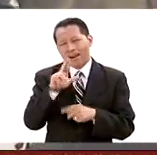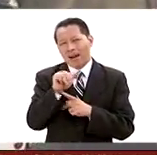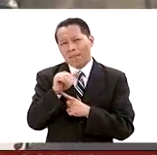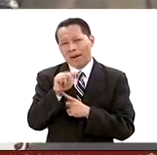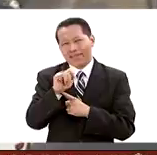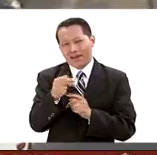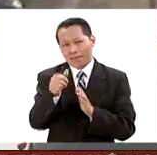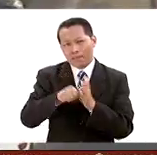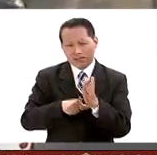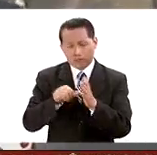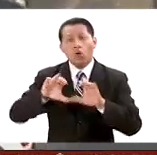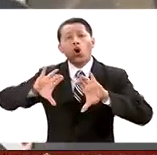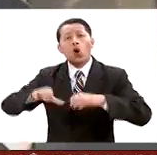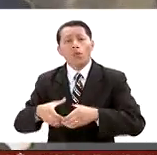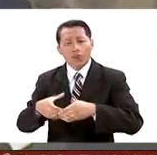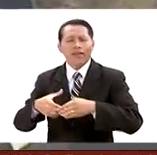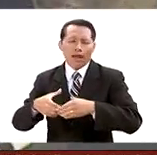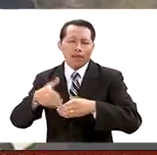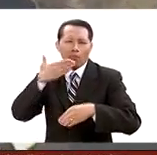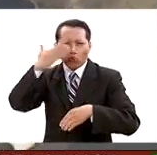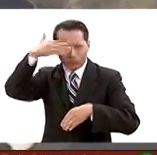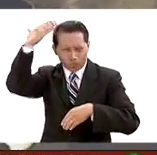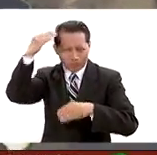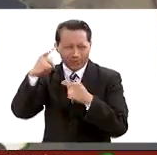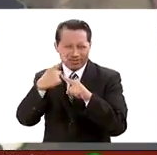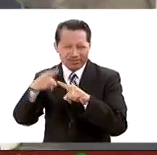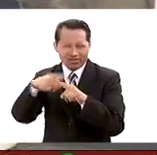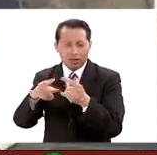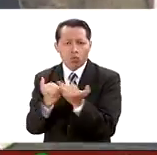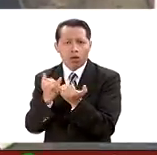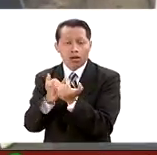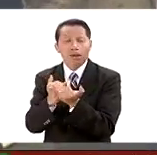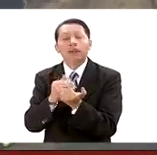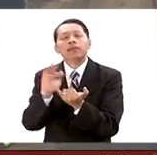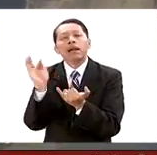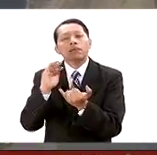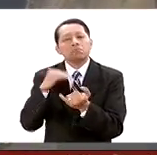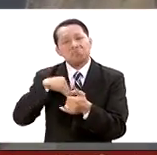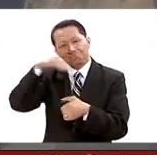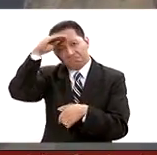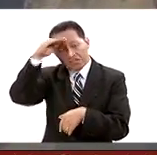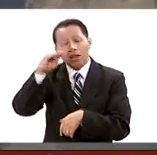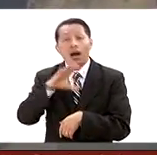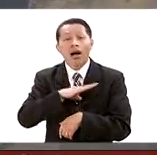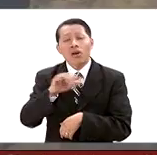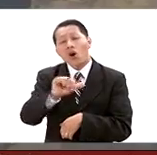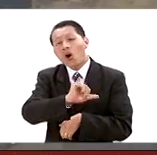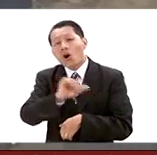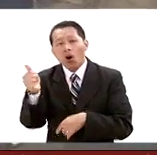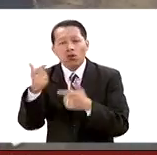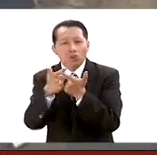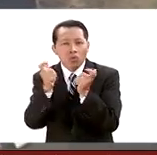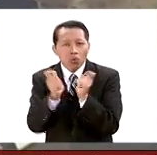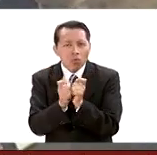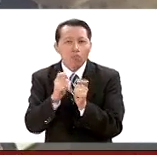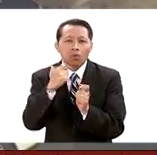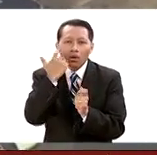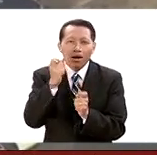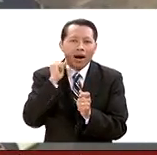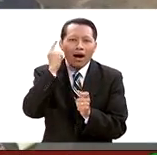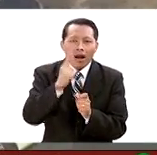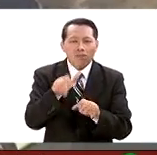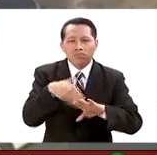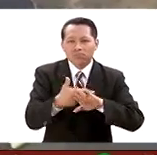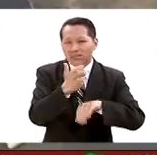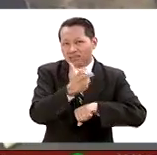la comunidad musulmana, pudiera ser escenario y oportunidad de otros lobos solitarios o de otros grupos o de células que existan en